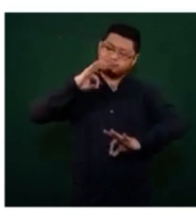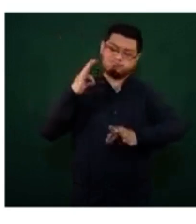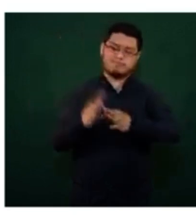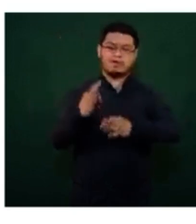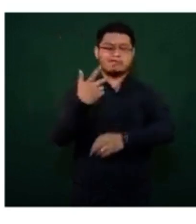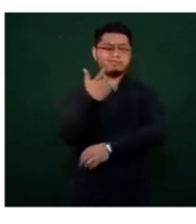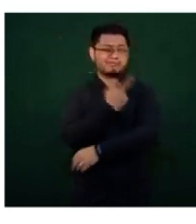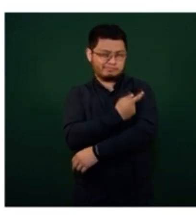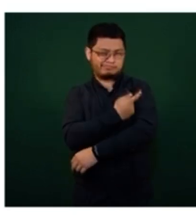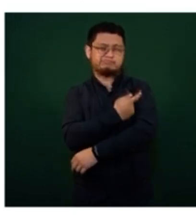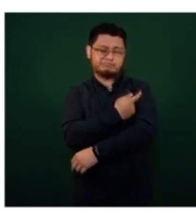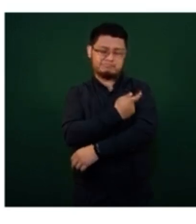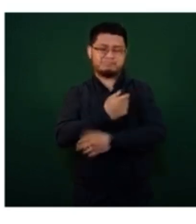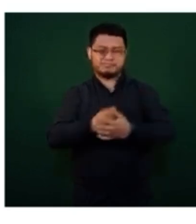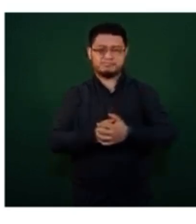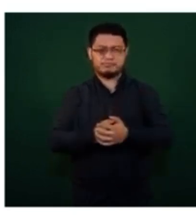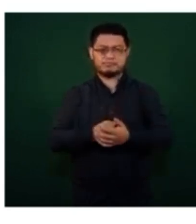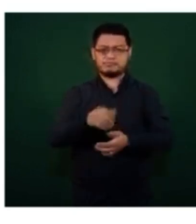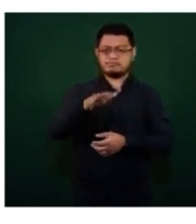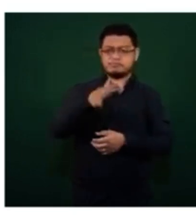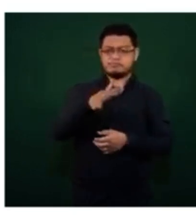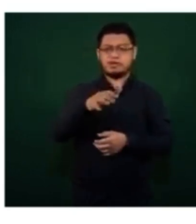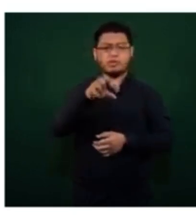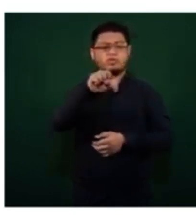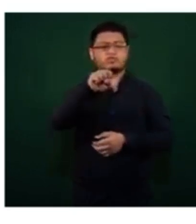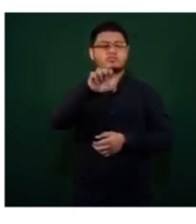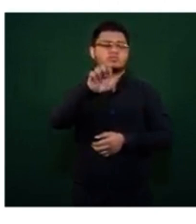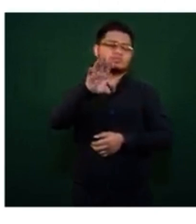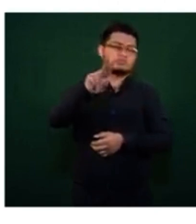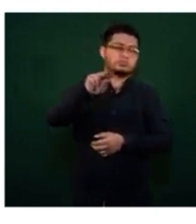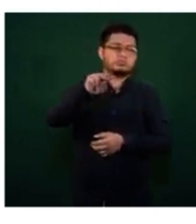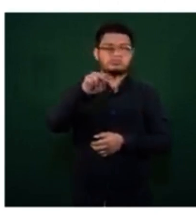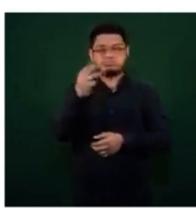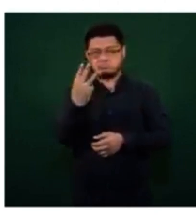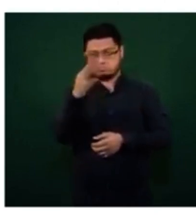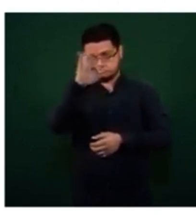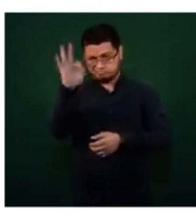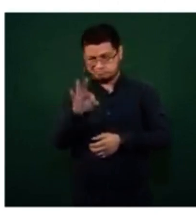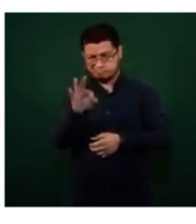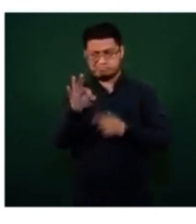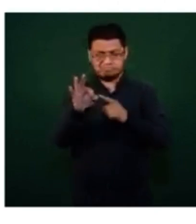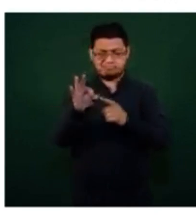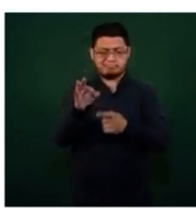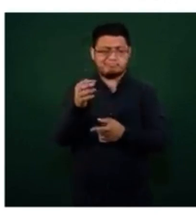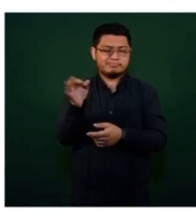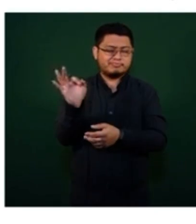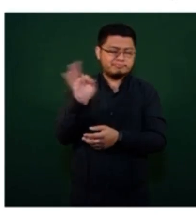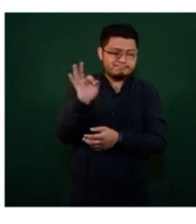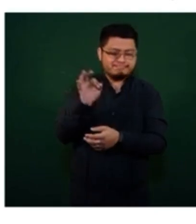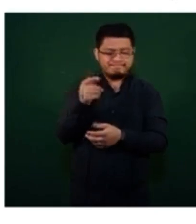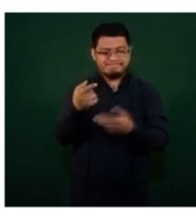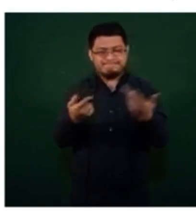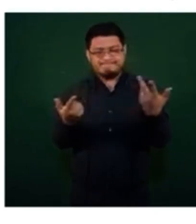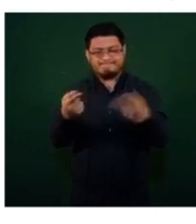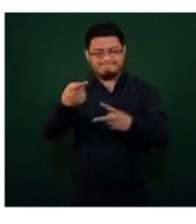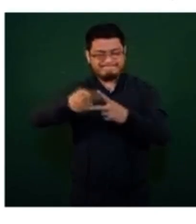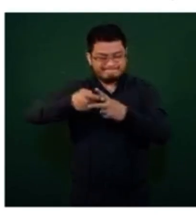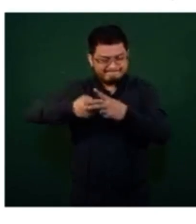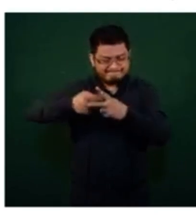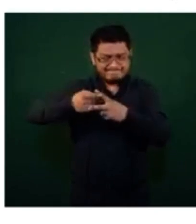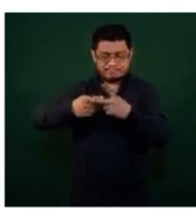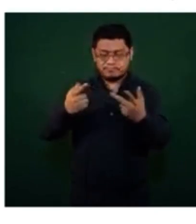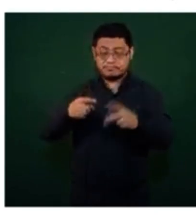cobertura general es de 83% con la variabilidad que se da de acuerdo a las condiciones